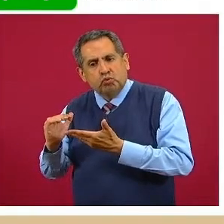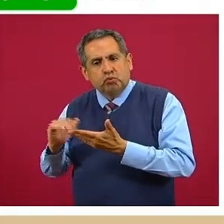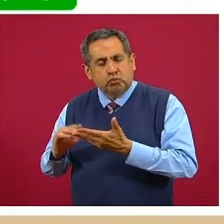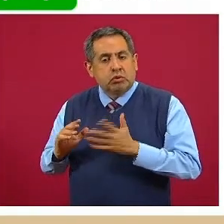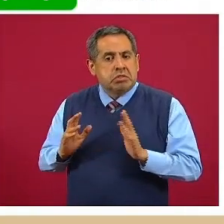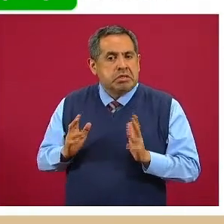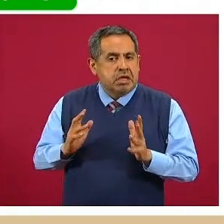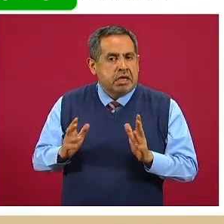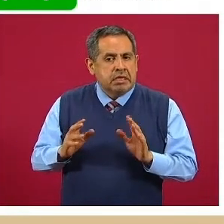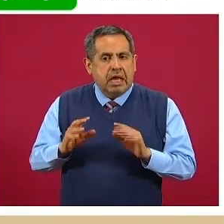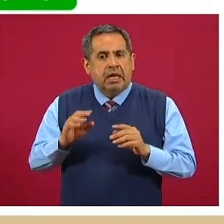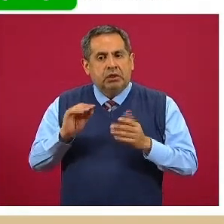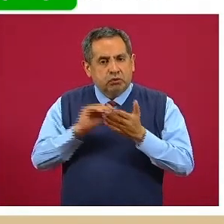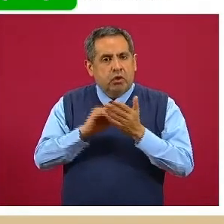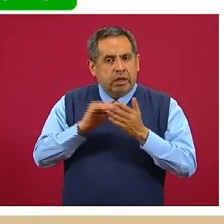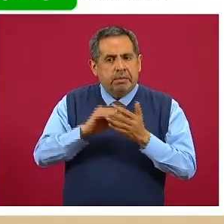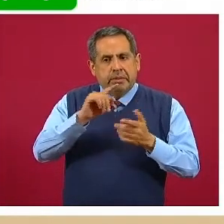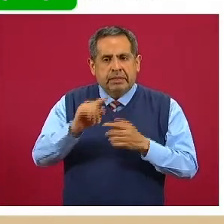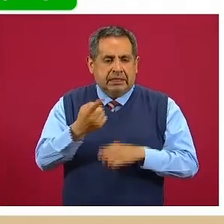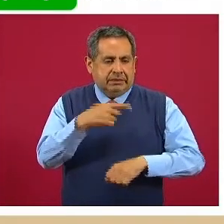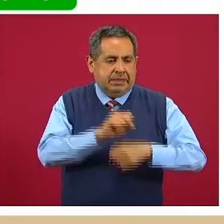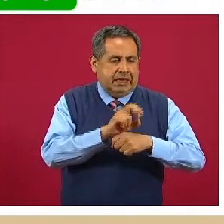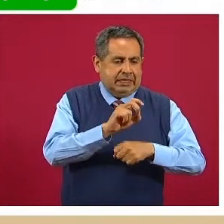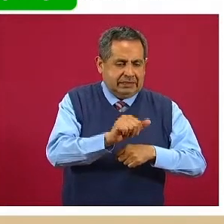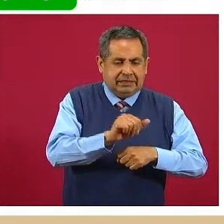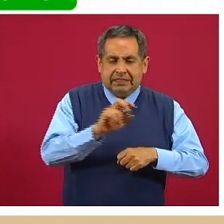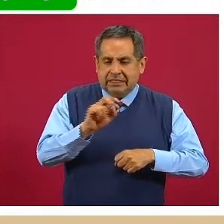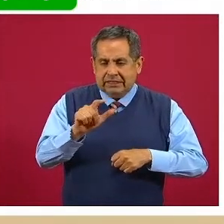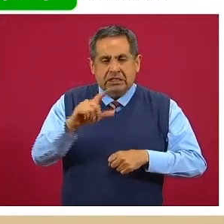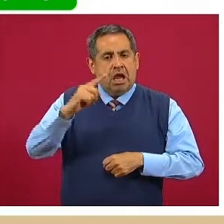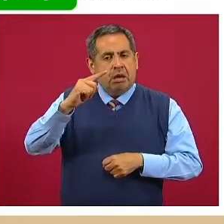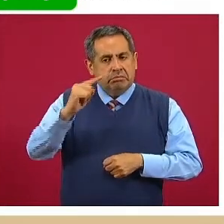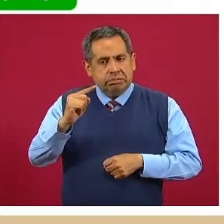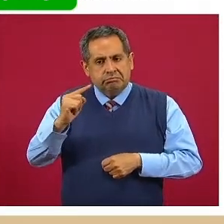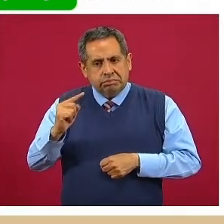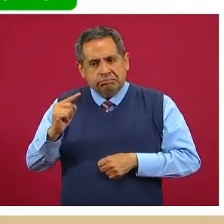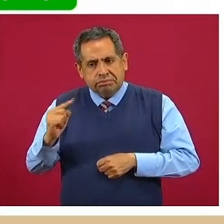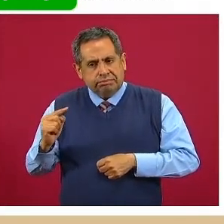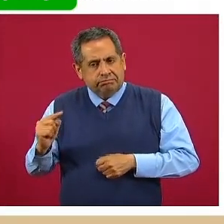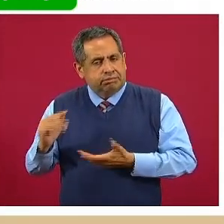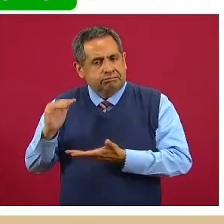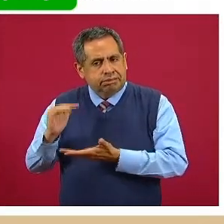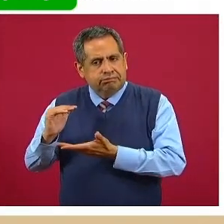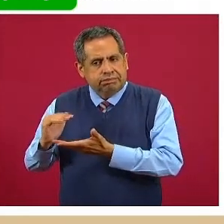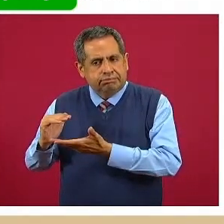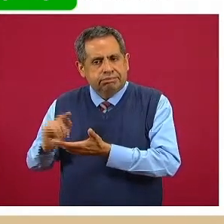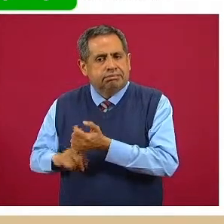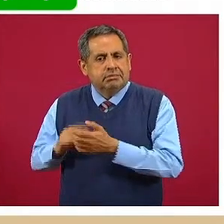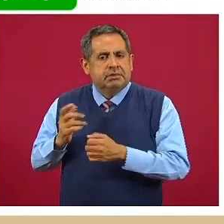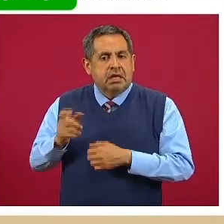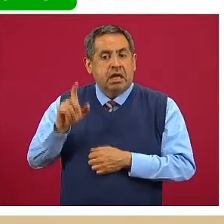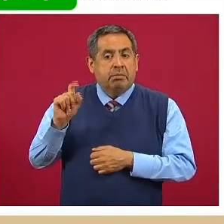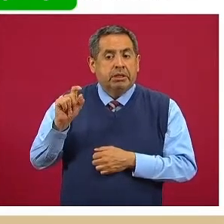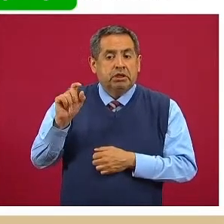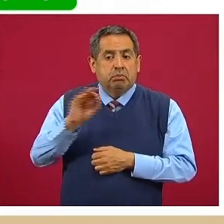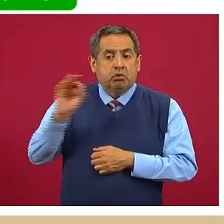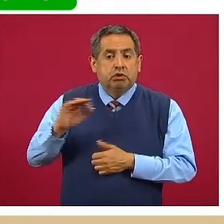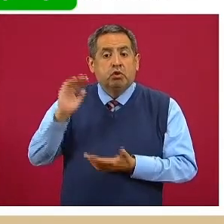se sigue manteniendo como tal entre la semana 36 y 37 con ahora un menos 20%.